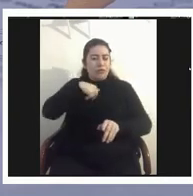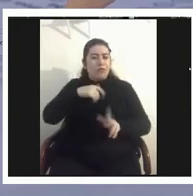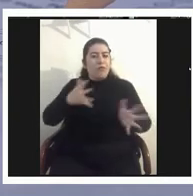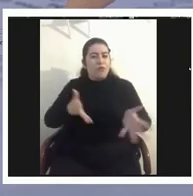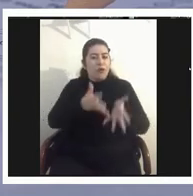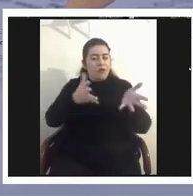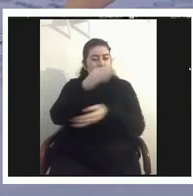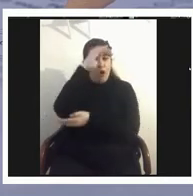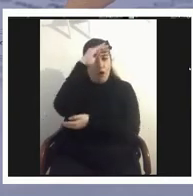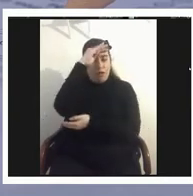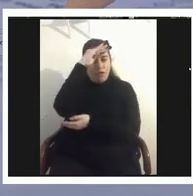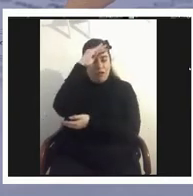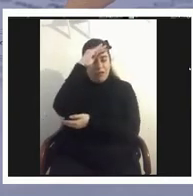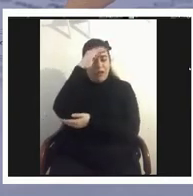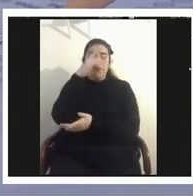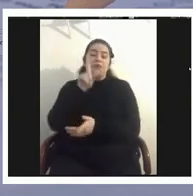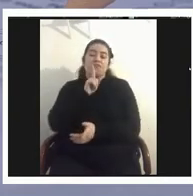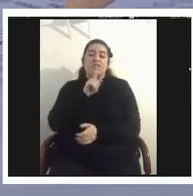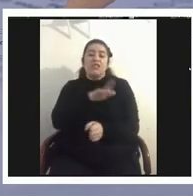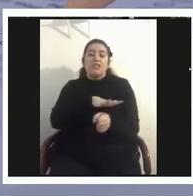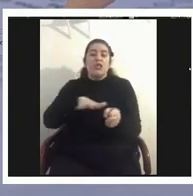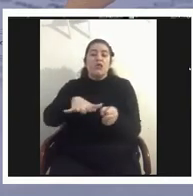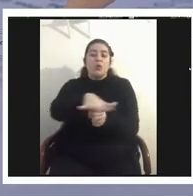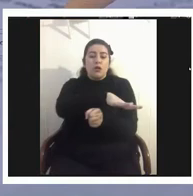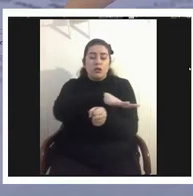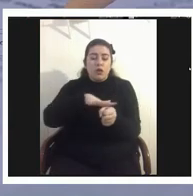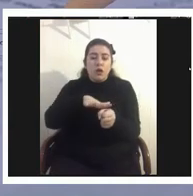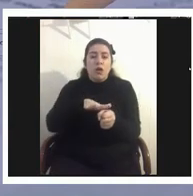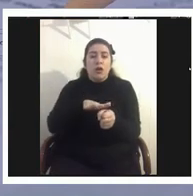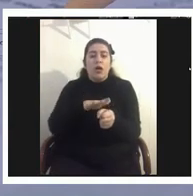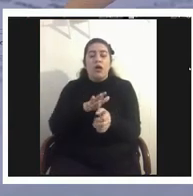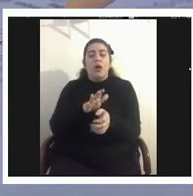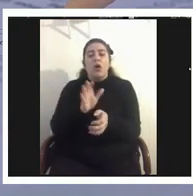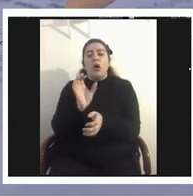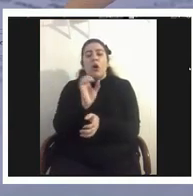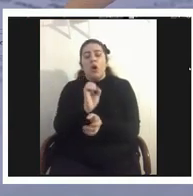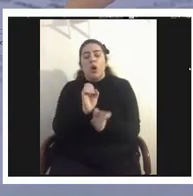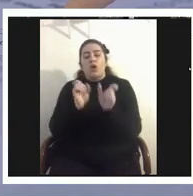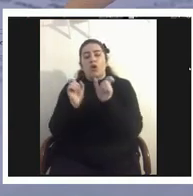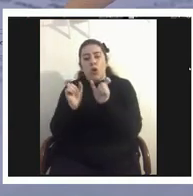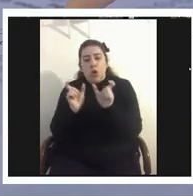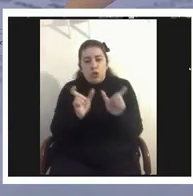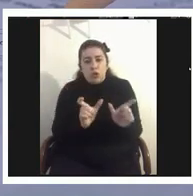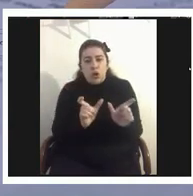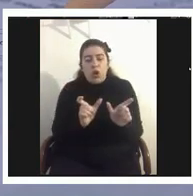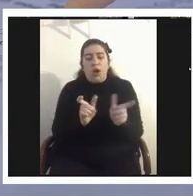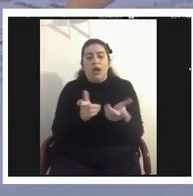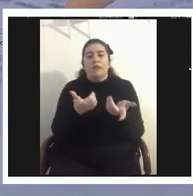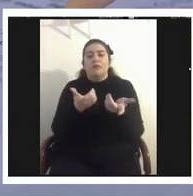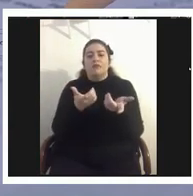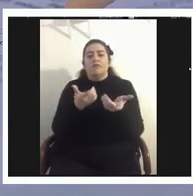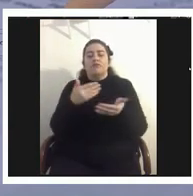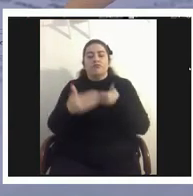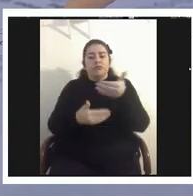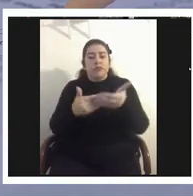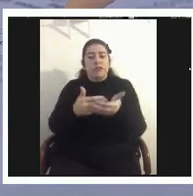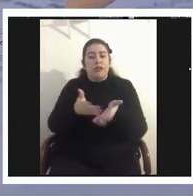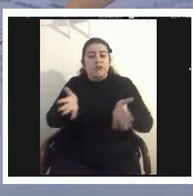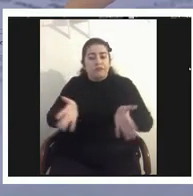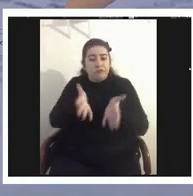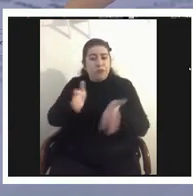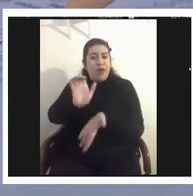situaciones o controles o iniciativas generadas por el estado que también